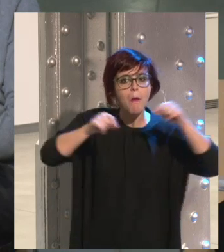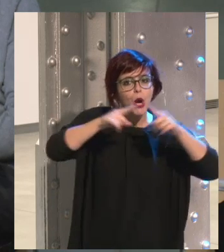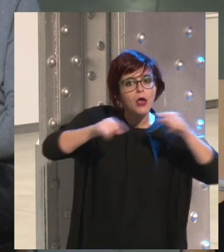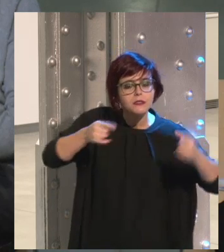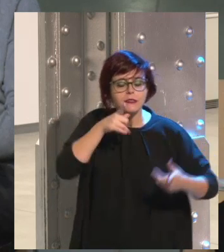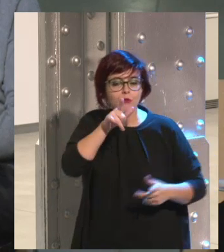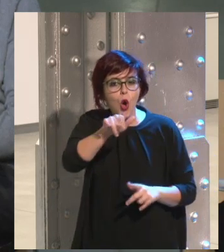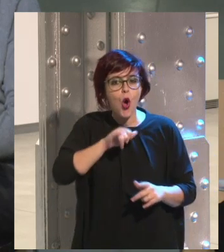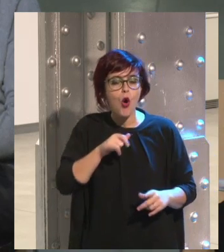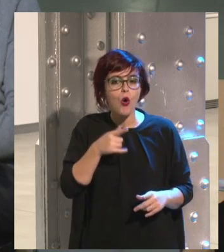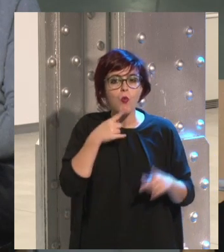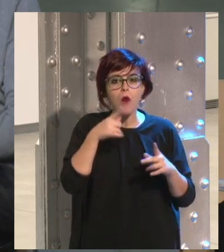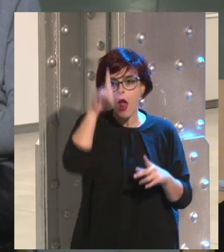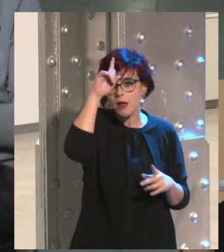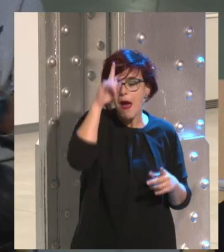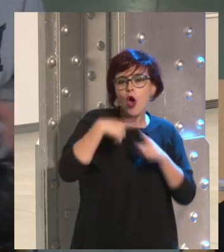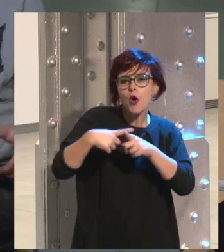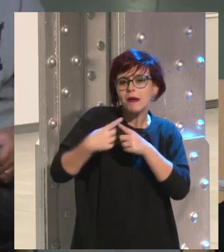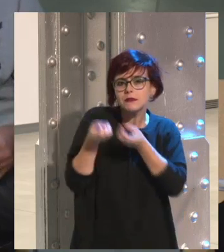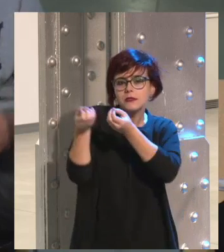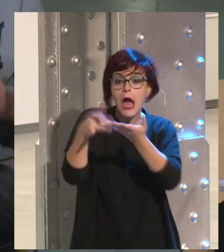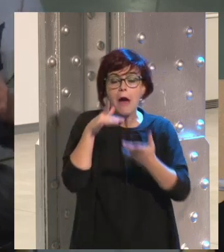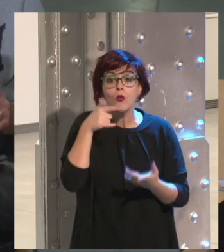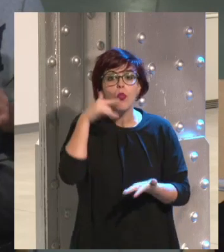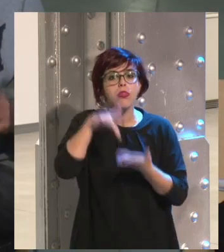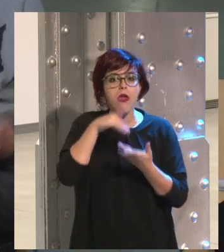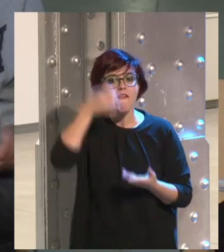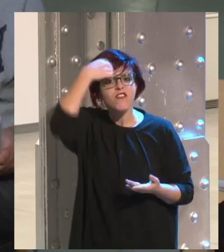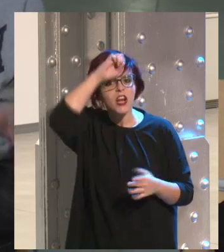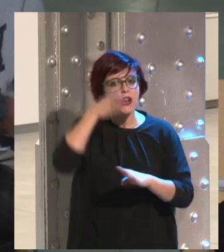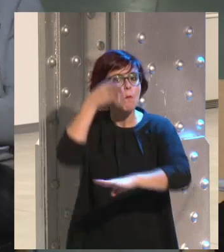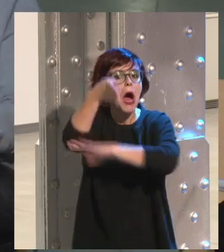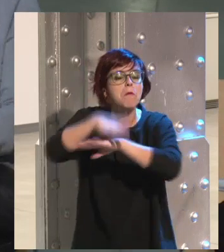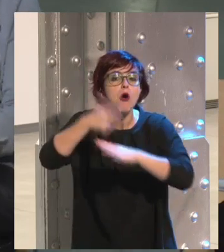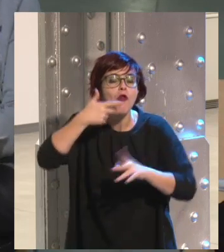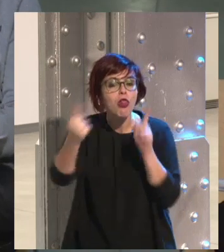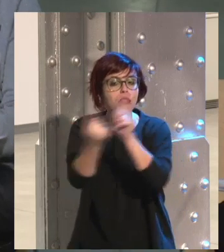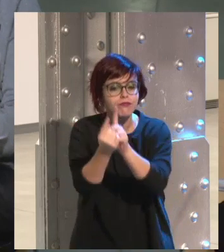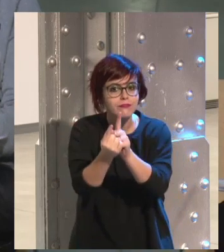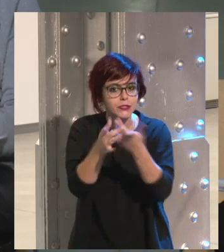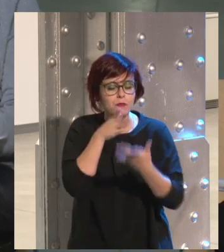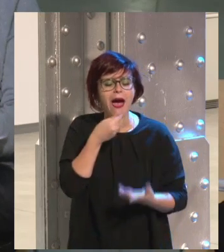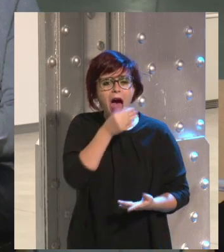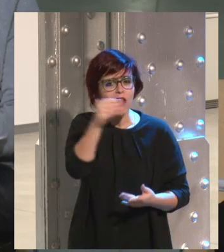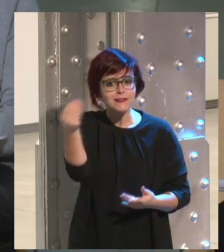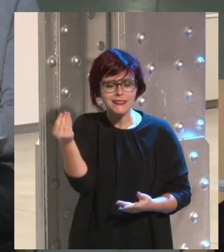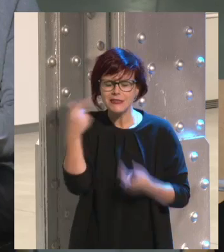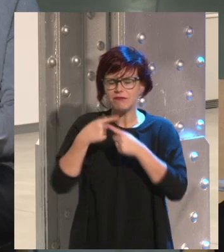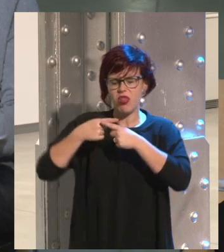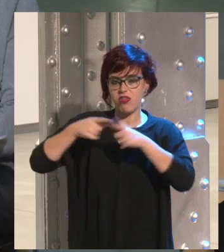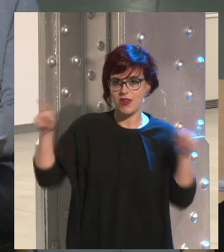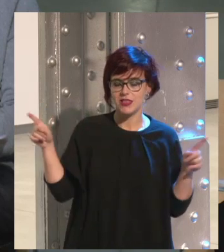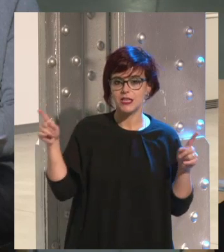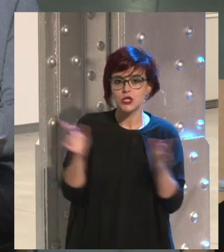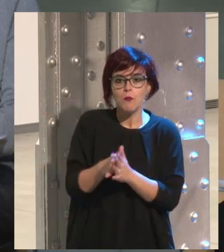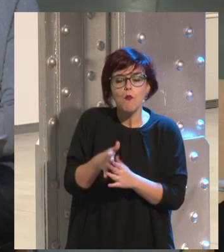compartió un alemán y, ah, igual un día voy a Berlín y te conozco. Y curiosamente los adolescentes muy diferentes, a ellos